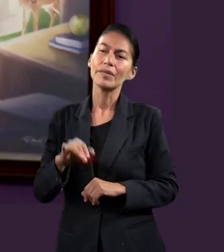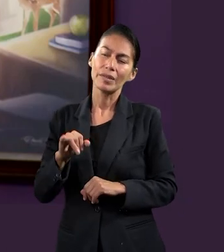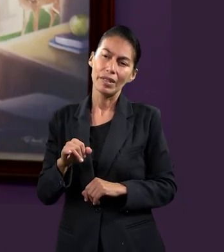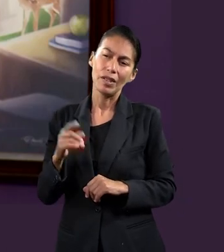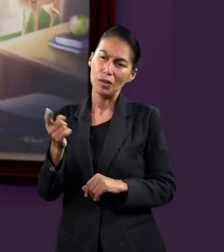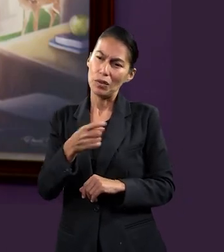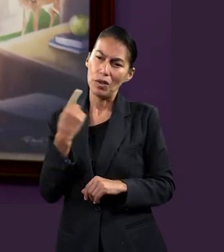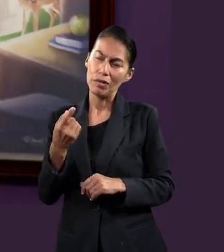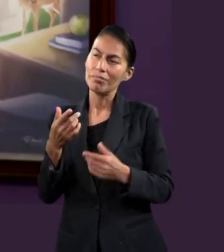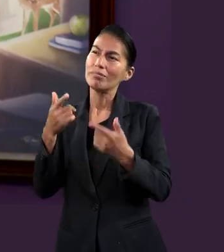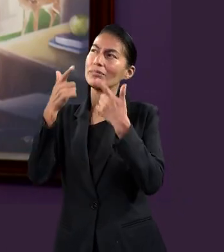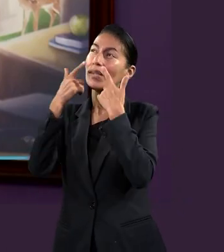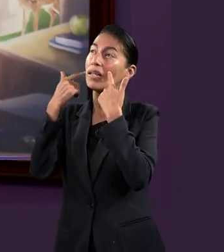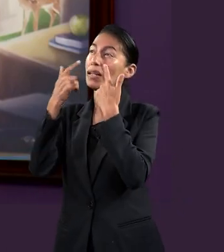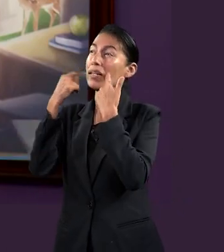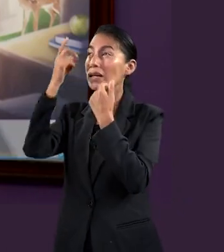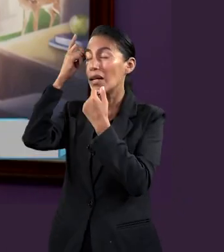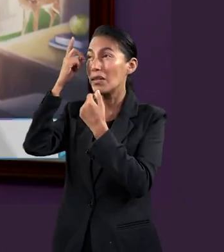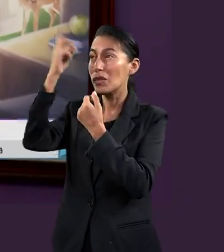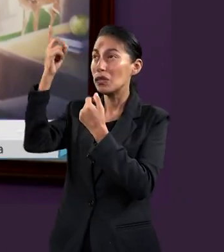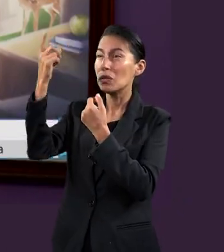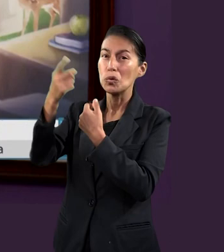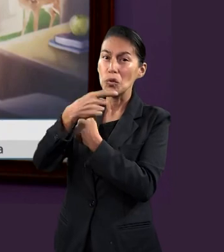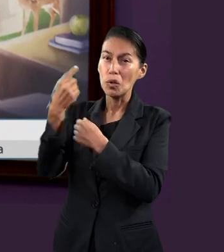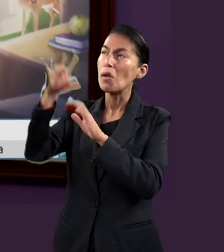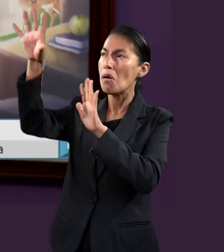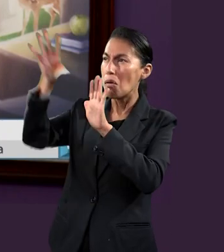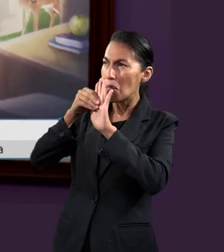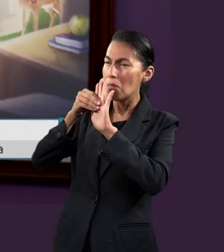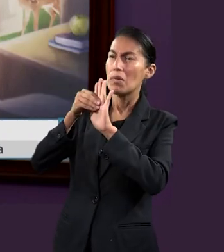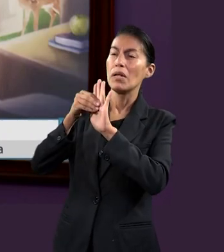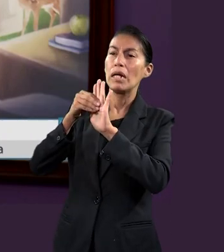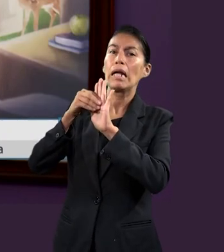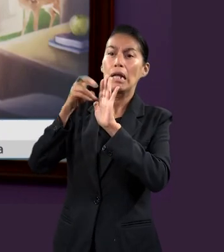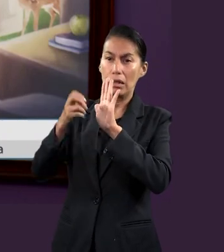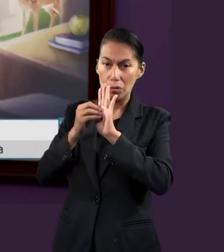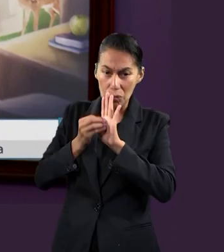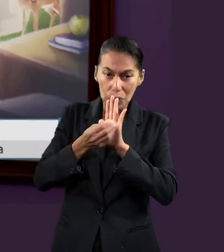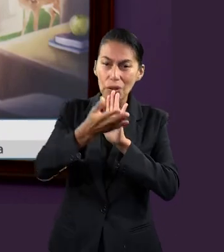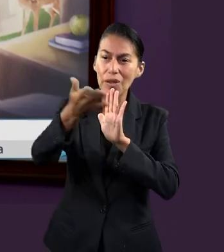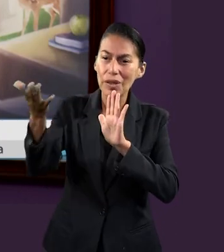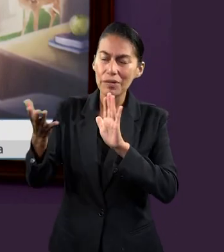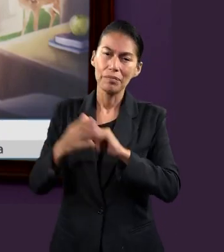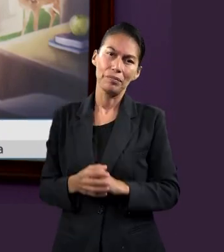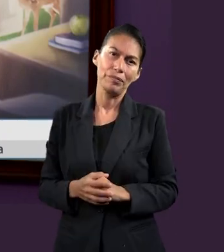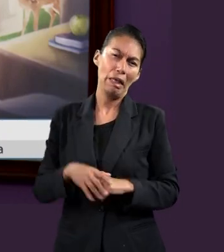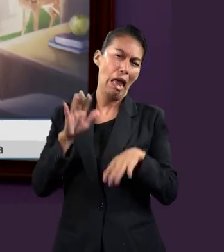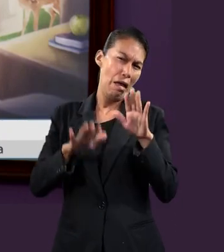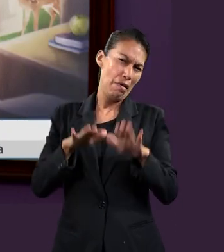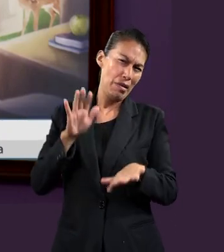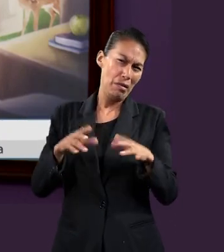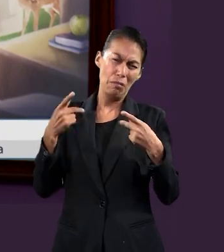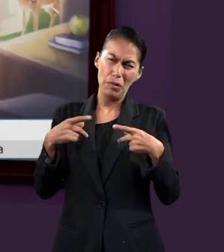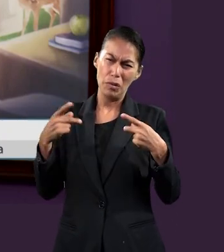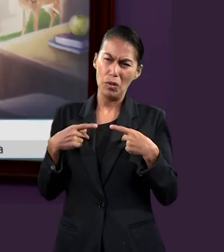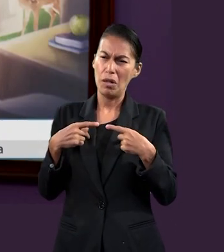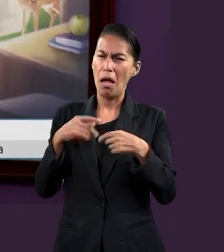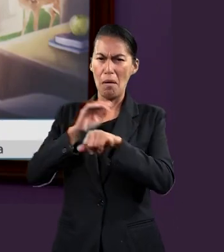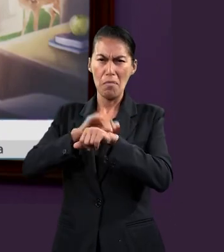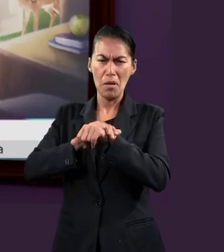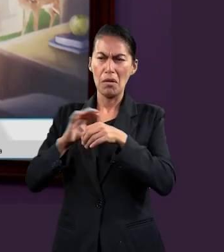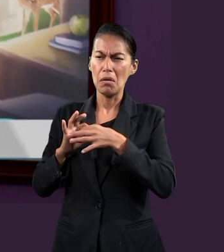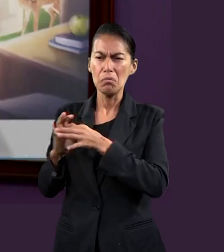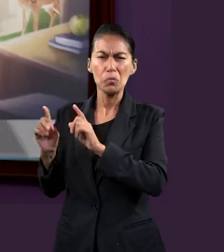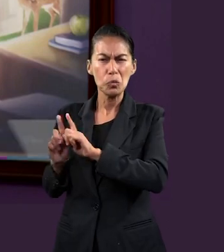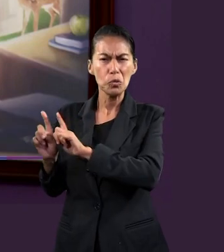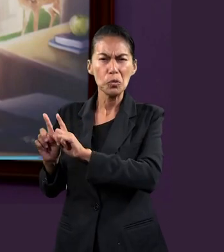regresando con que solo por gracia podemos imitar a Dios, porque por eso nos las ha dado. ¿No les ha pasado que a veces nos juntamos mucho con